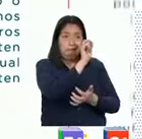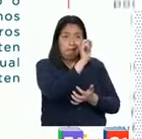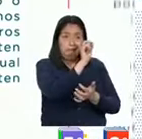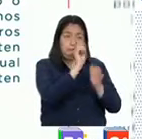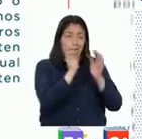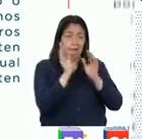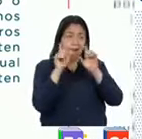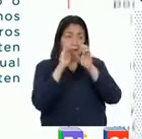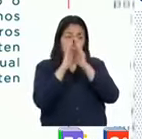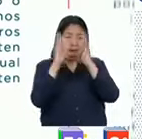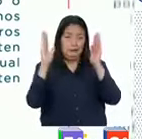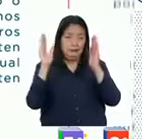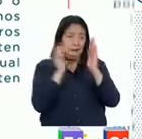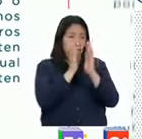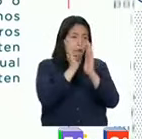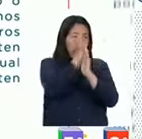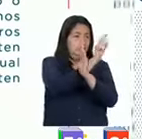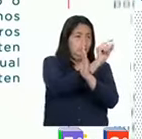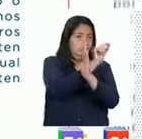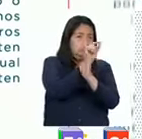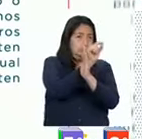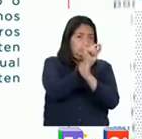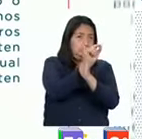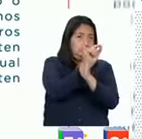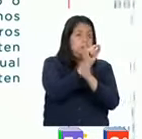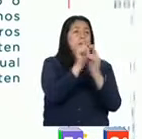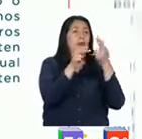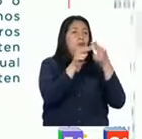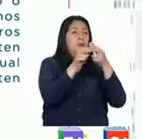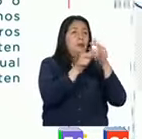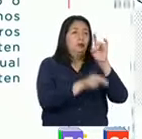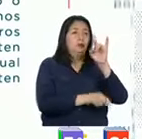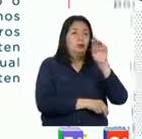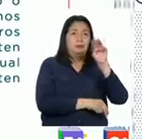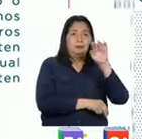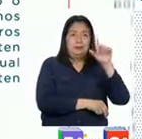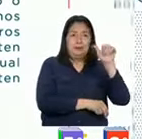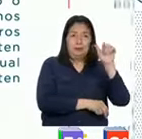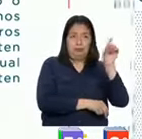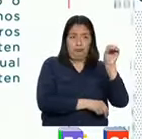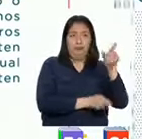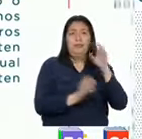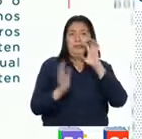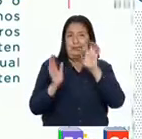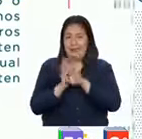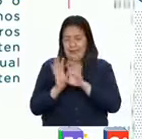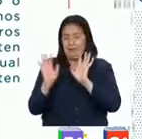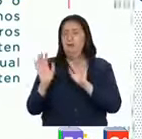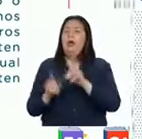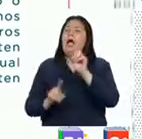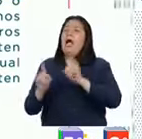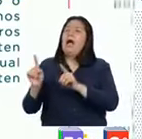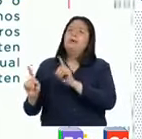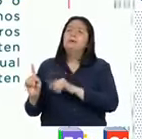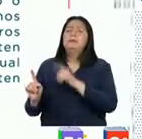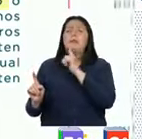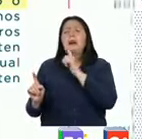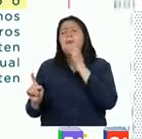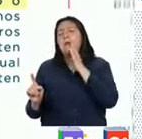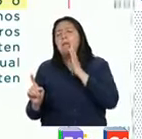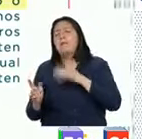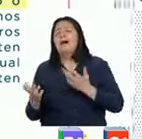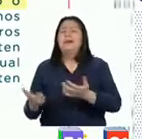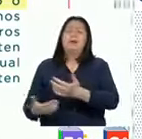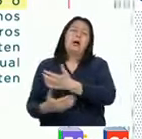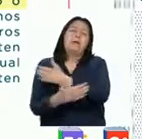al margen del texto se conoce como sumillado. Por ejemplo, a veces nuestros padres o abuelitos nos